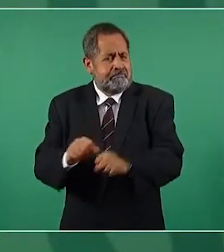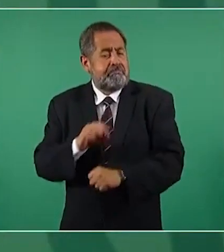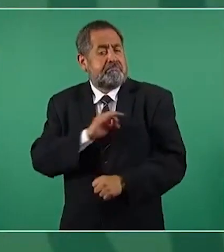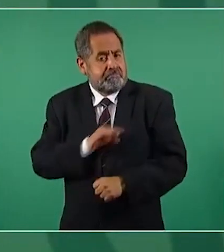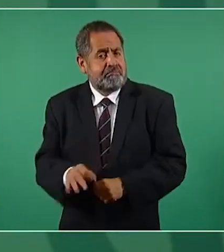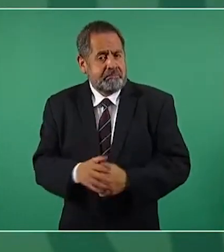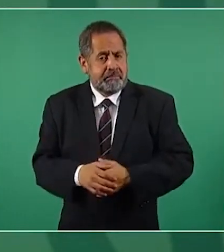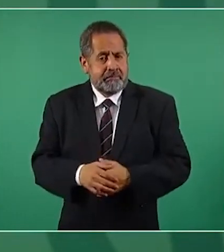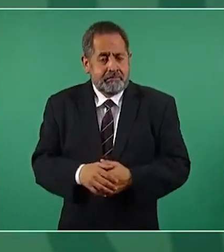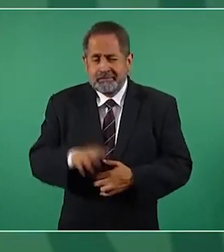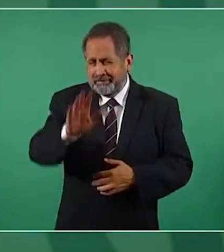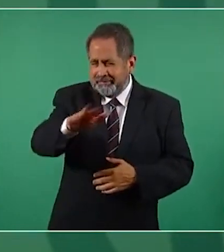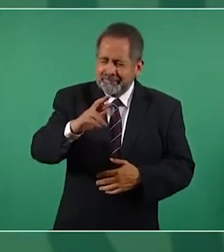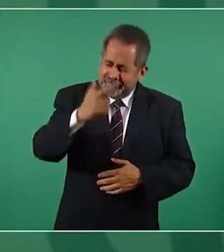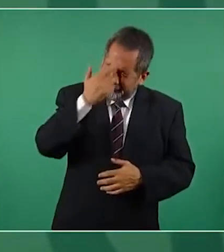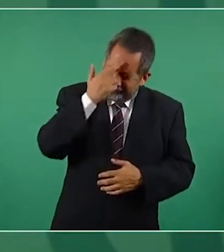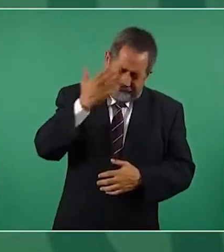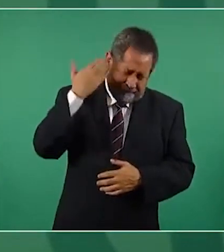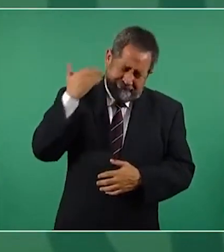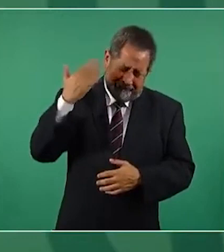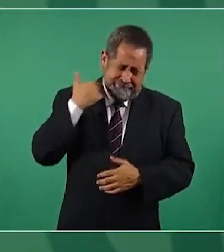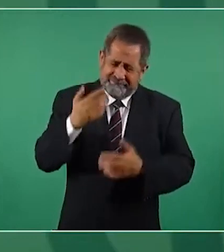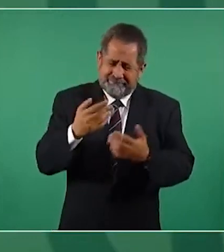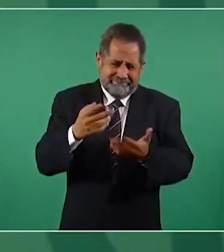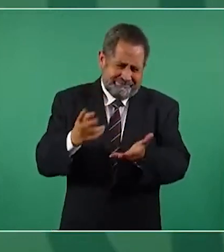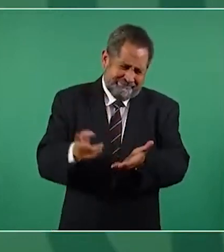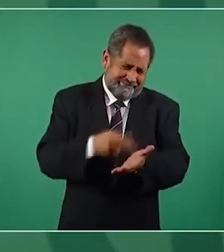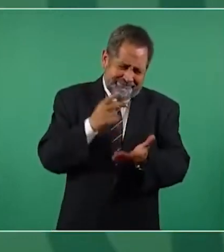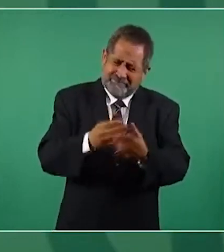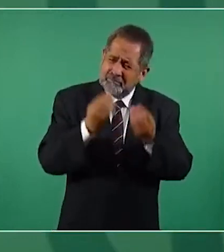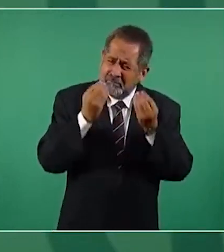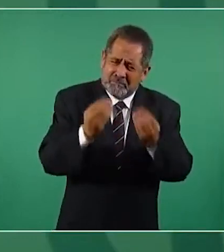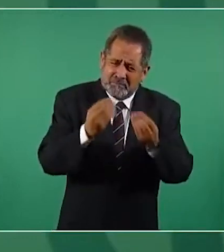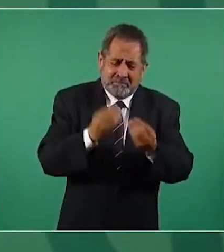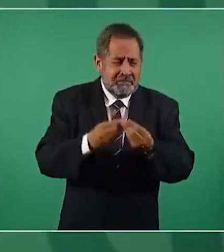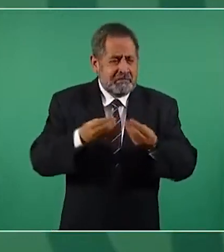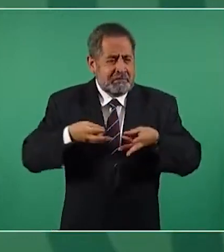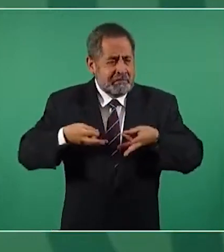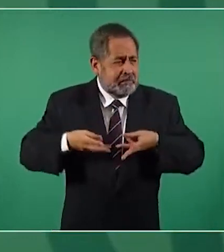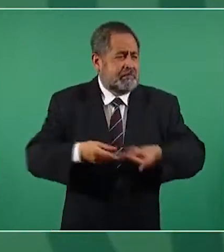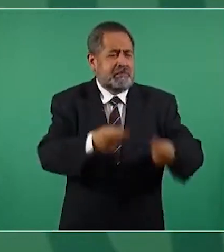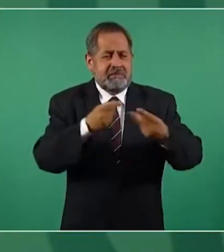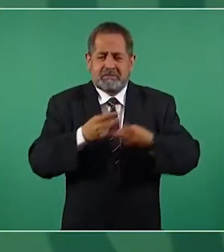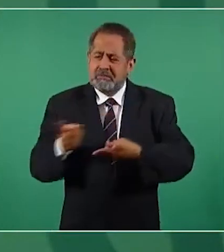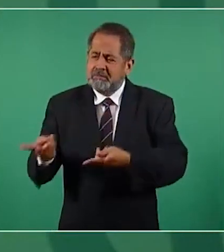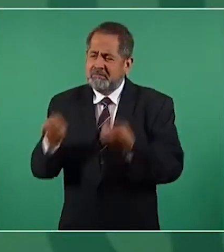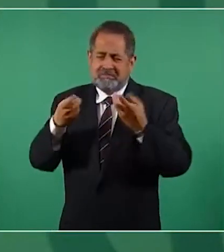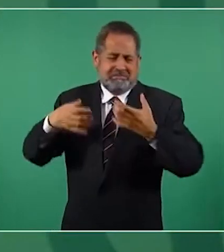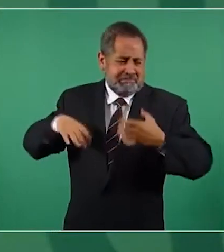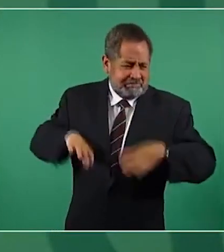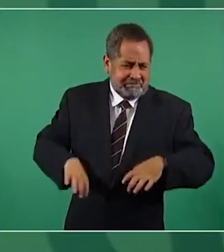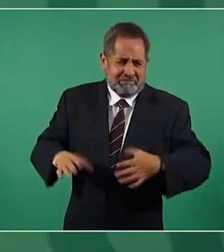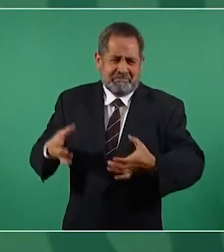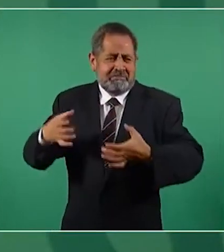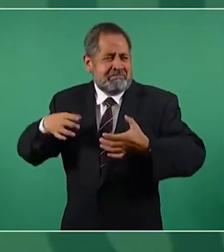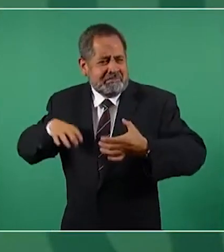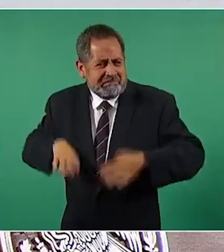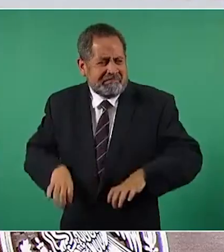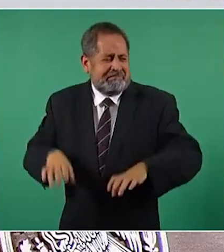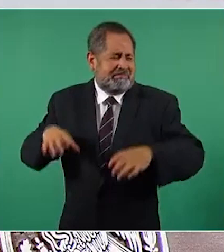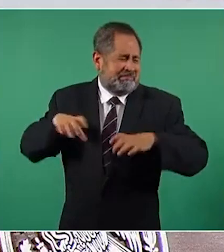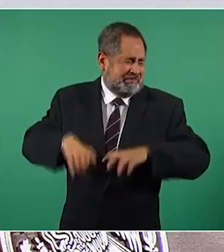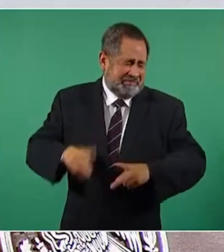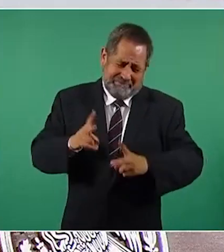tema, el mandatario aseguró que no hay corrupción en la construcción del aeropuerto e indicó que se ha logrado un ahorro de 125 mil millones de pesos.